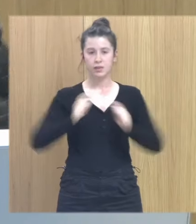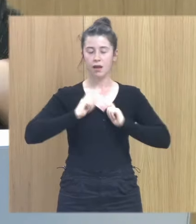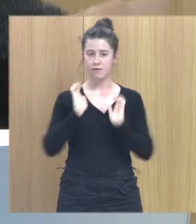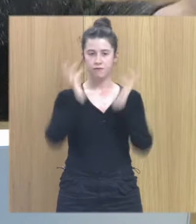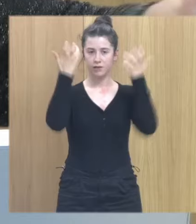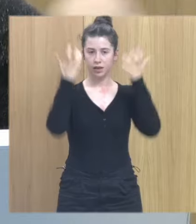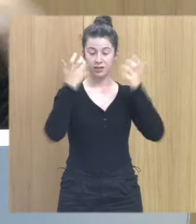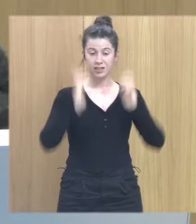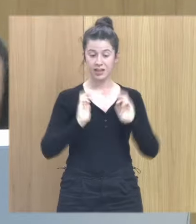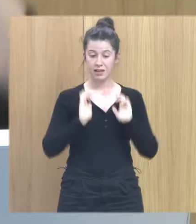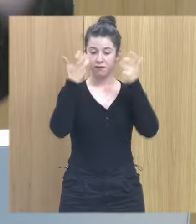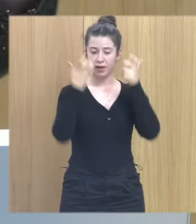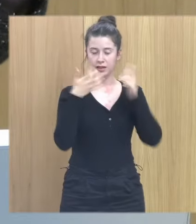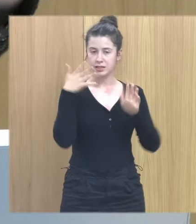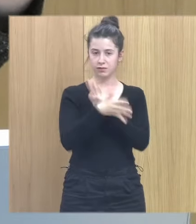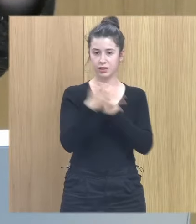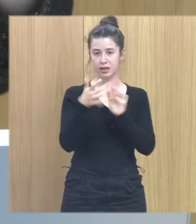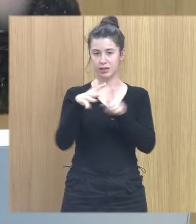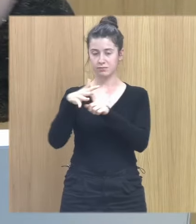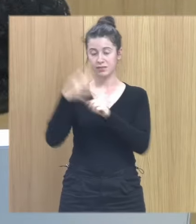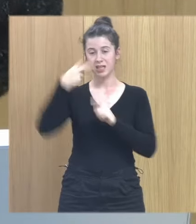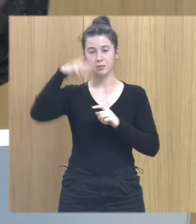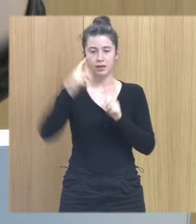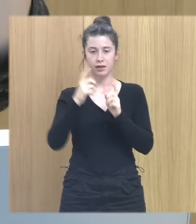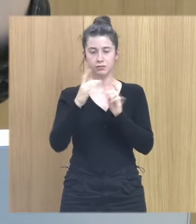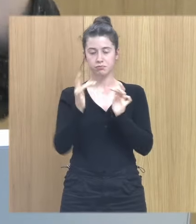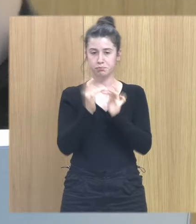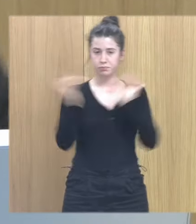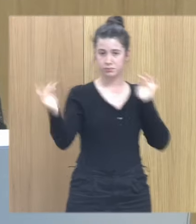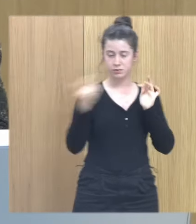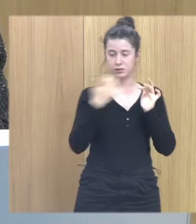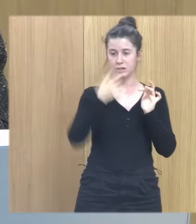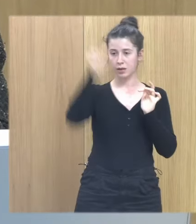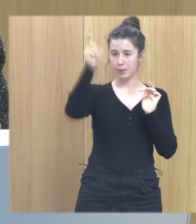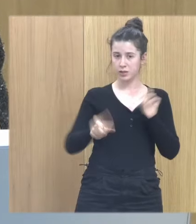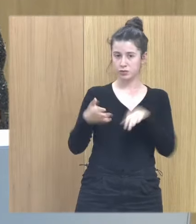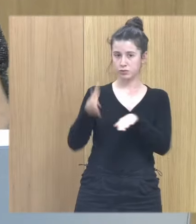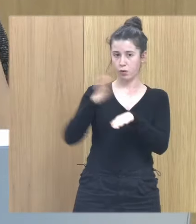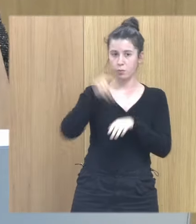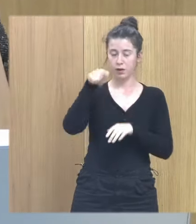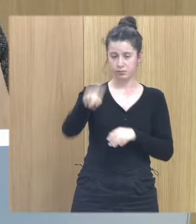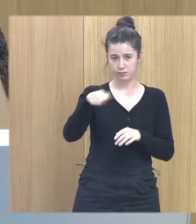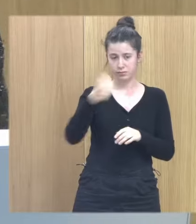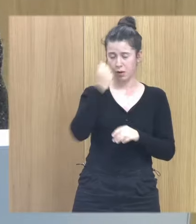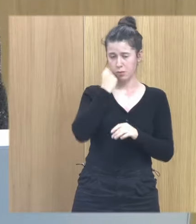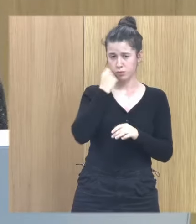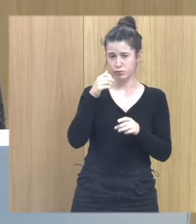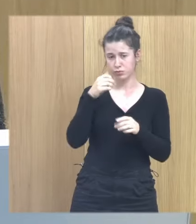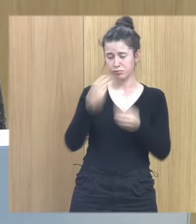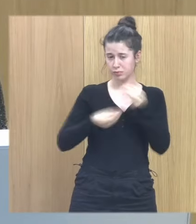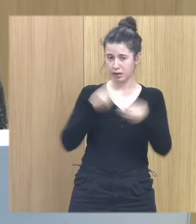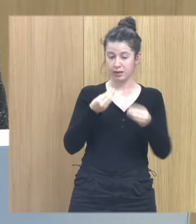distanciarse de la experiencia responsabilizar al otro que es a quien tienen que responsabilizar de la vivencia de abuso y desde ahí no quedarse